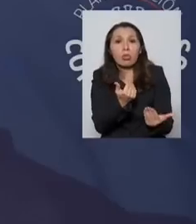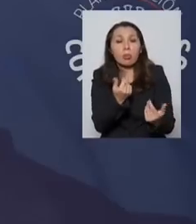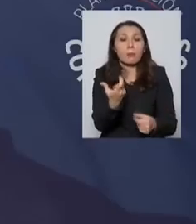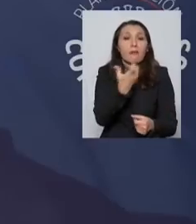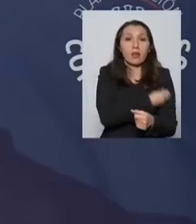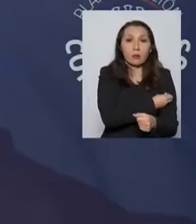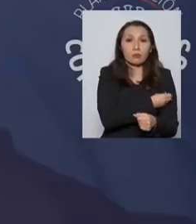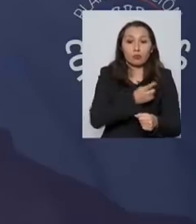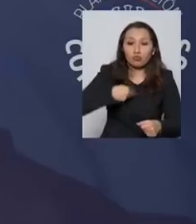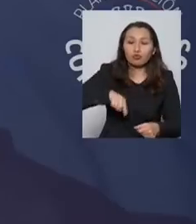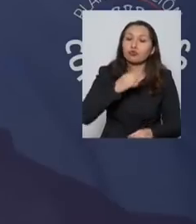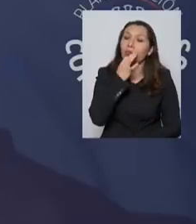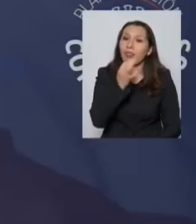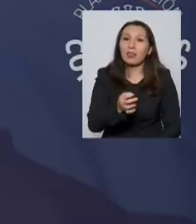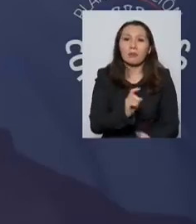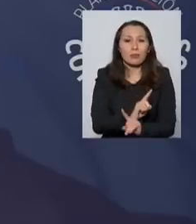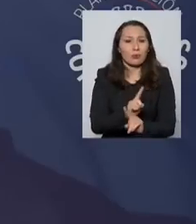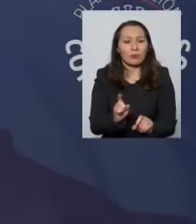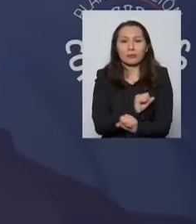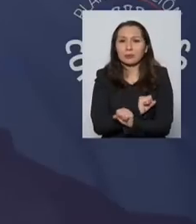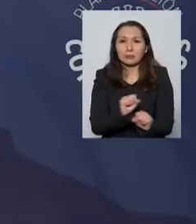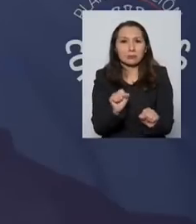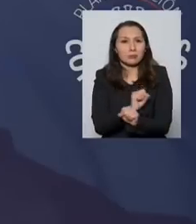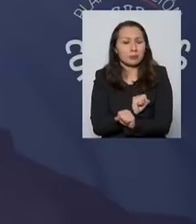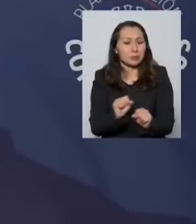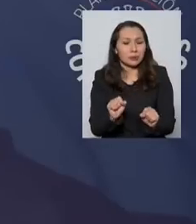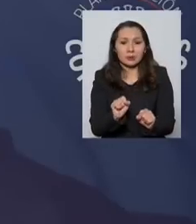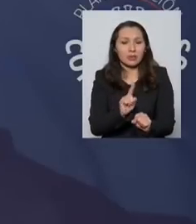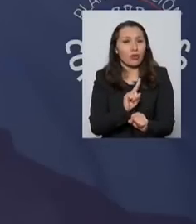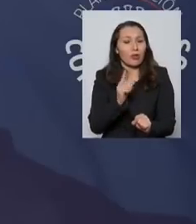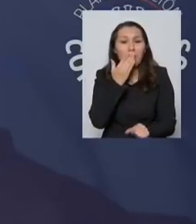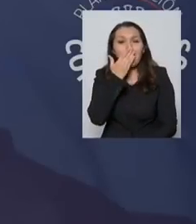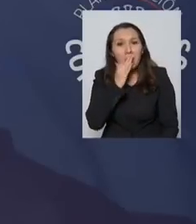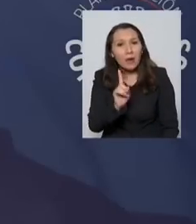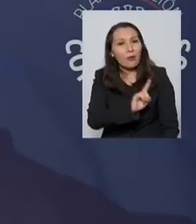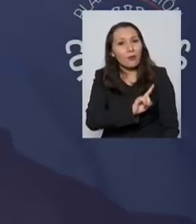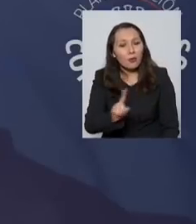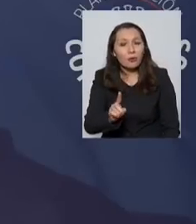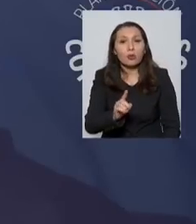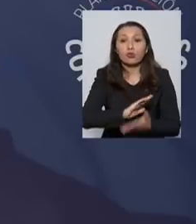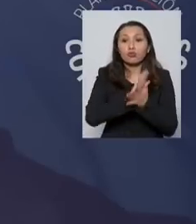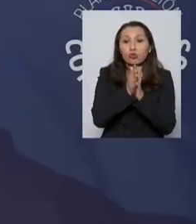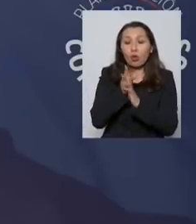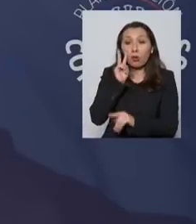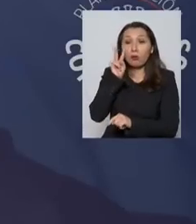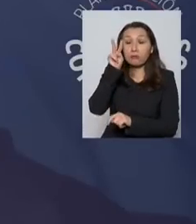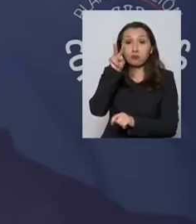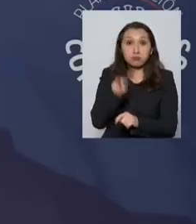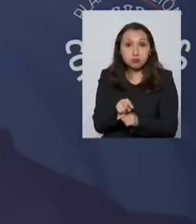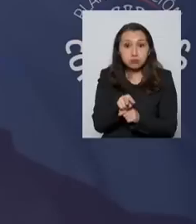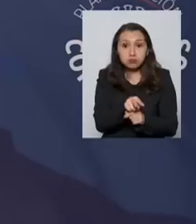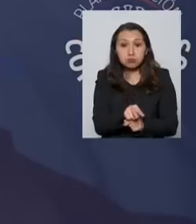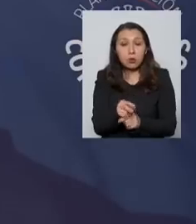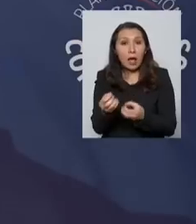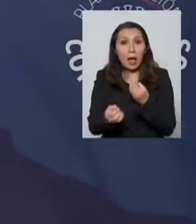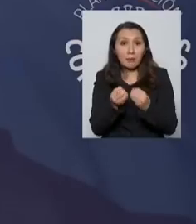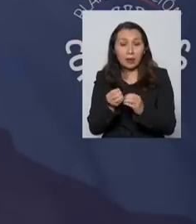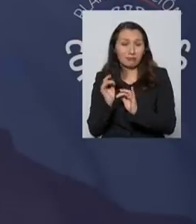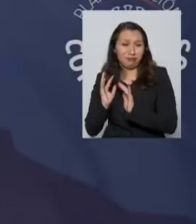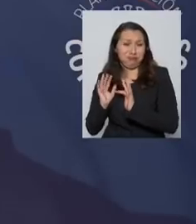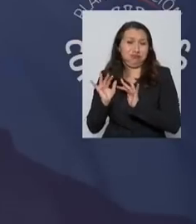vacunación. Nosotros dijimos, eso es absolutamente inconveniente, todos fuimos testigos de estas